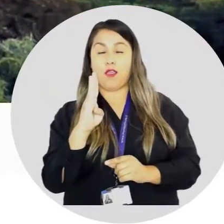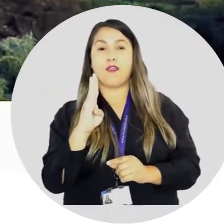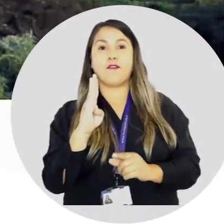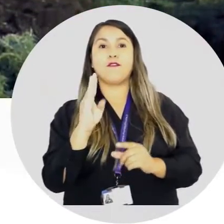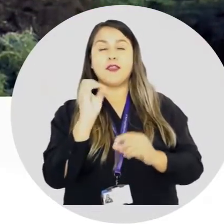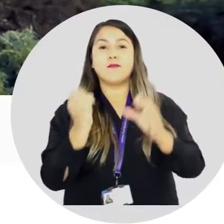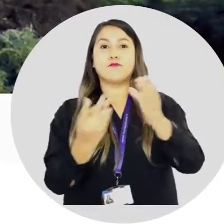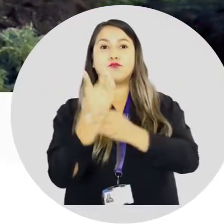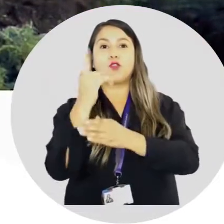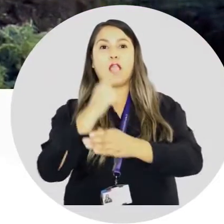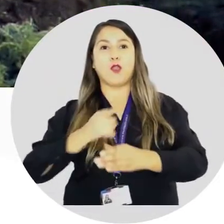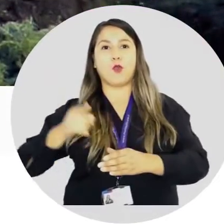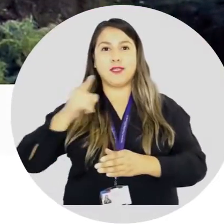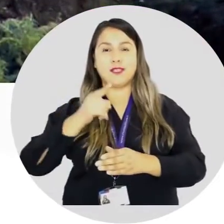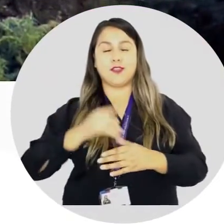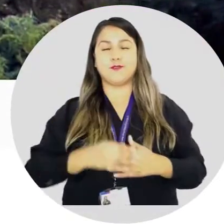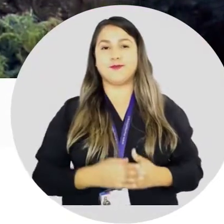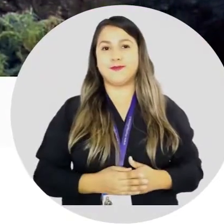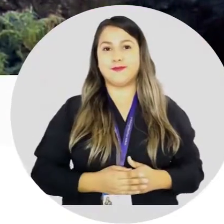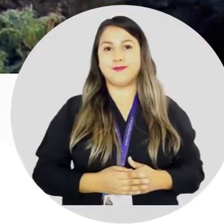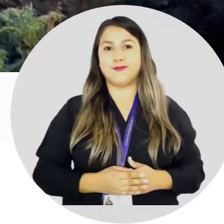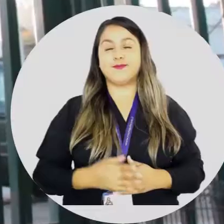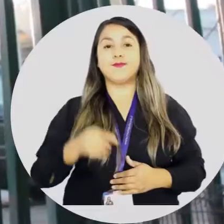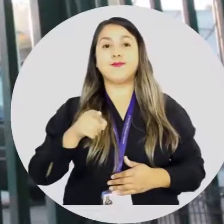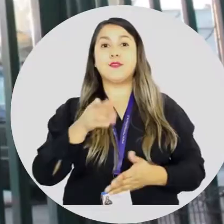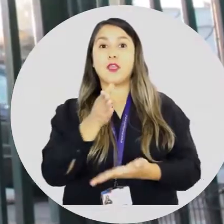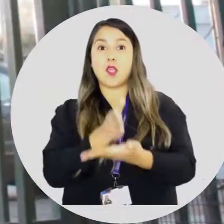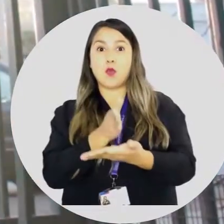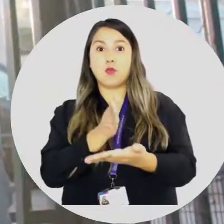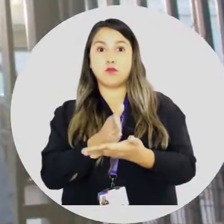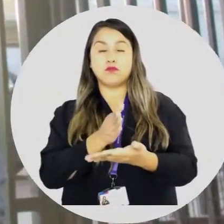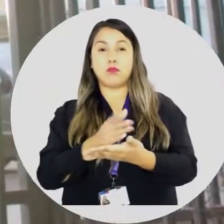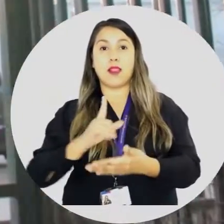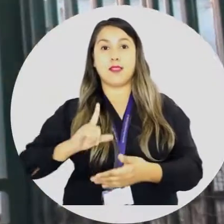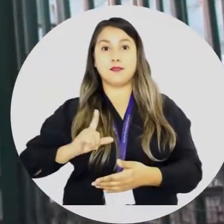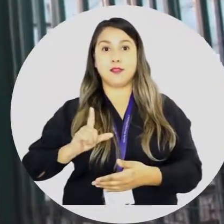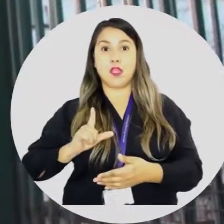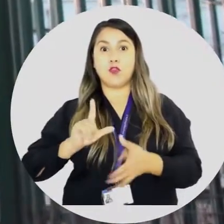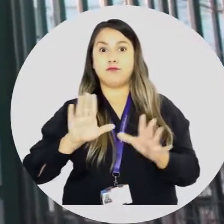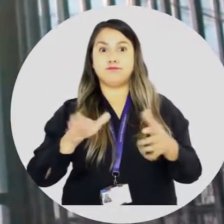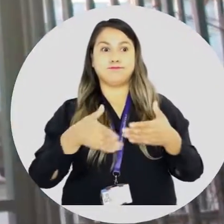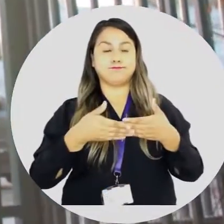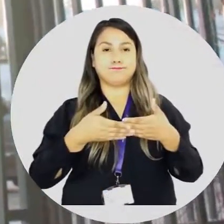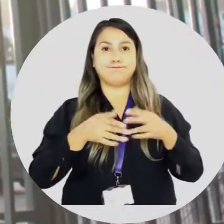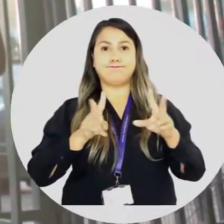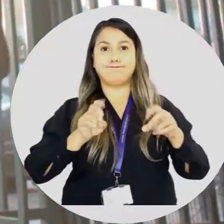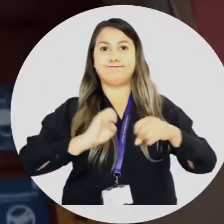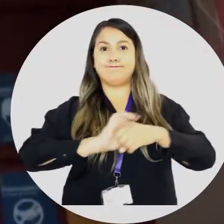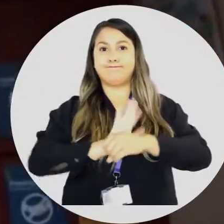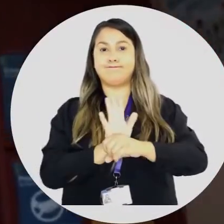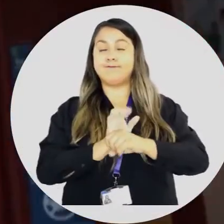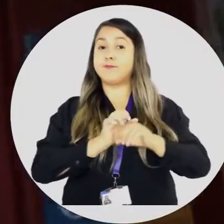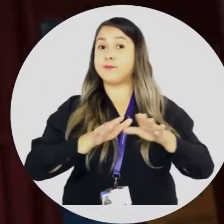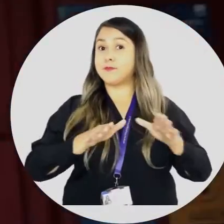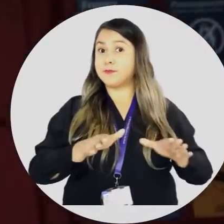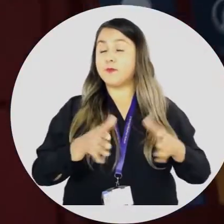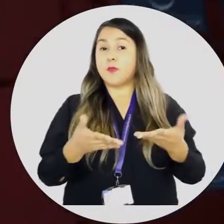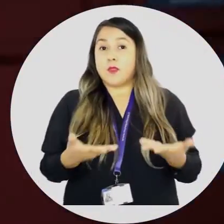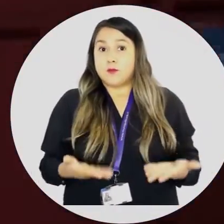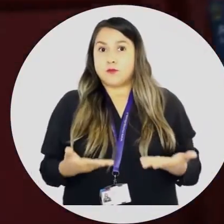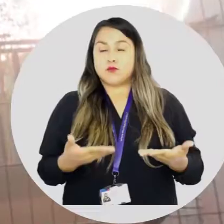remodelado y actualizado. Las escuelas y liceos han permanecido cerrados producto de la pandemia,